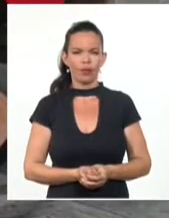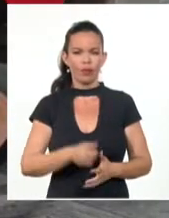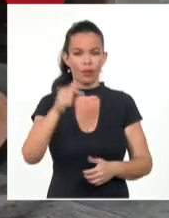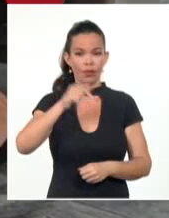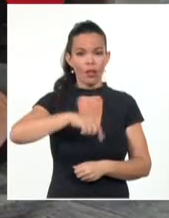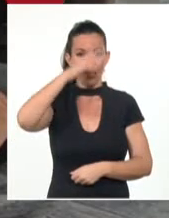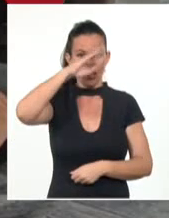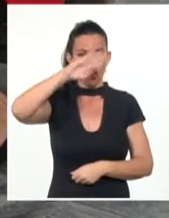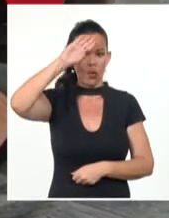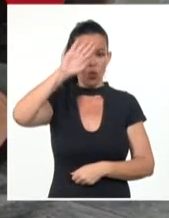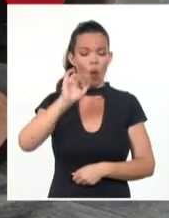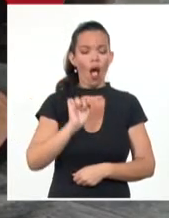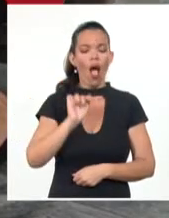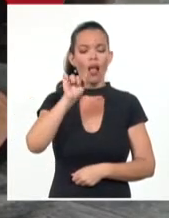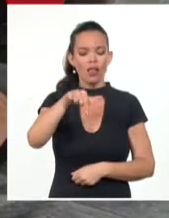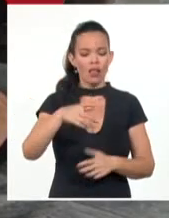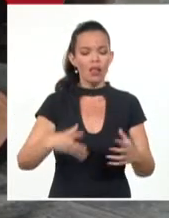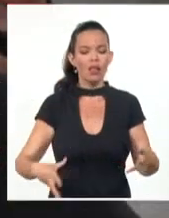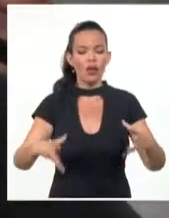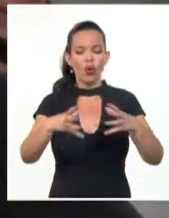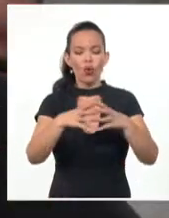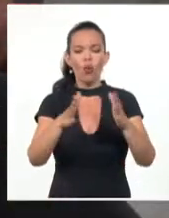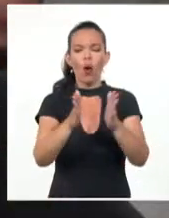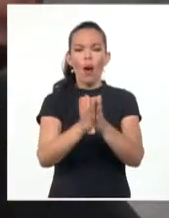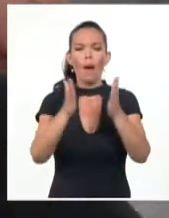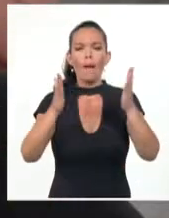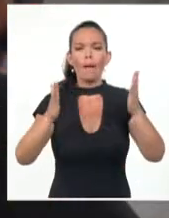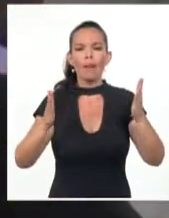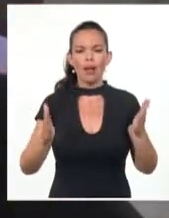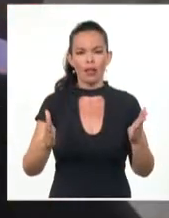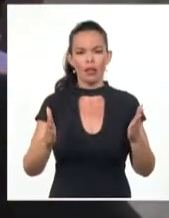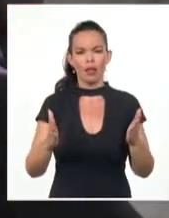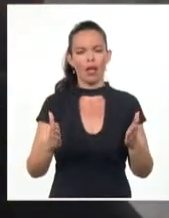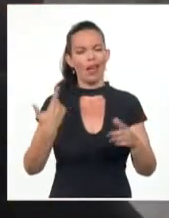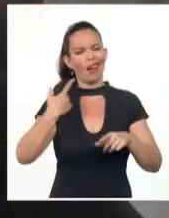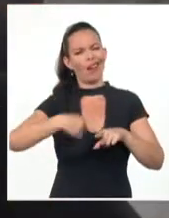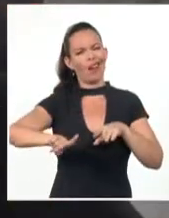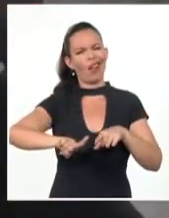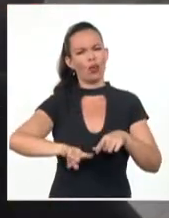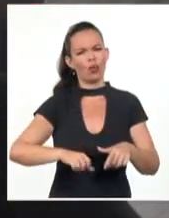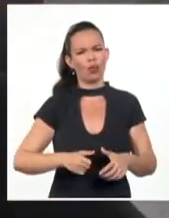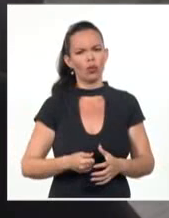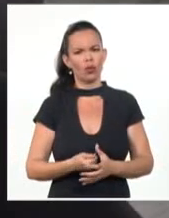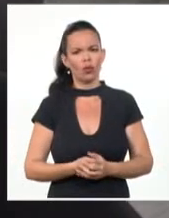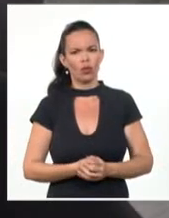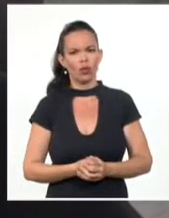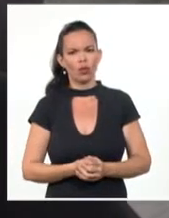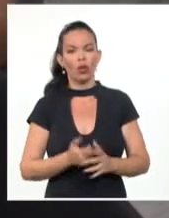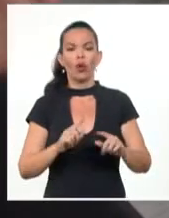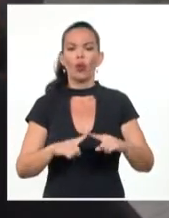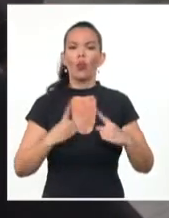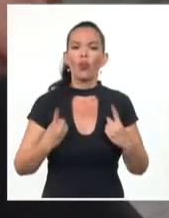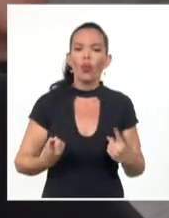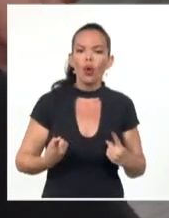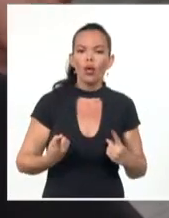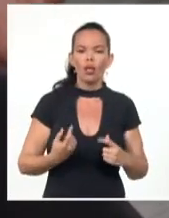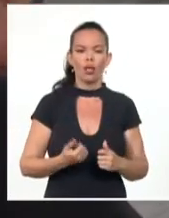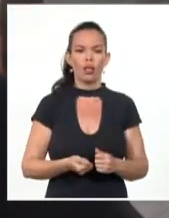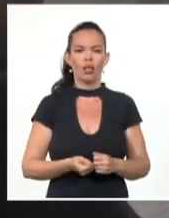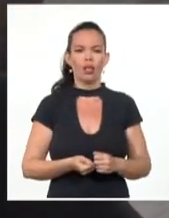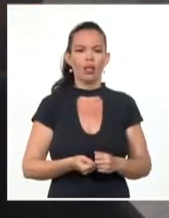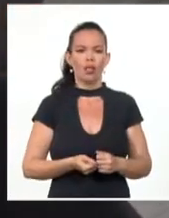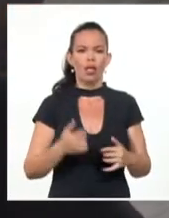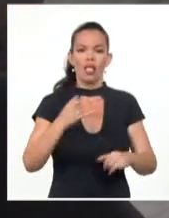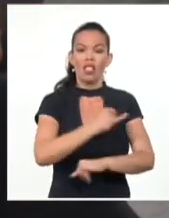construido un sistema de prensa muy raro en este mundo, que es un sistema de medios públicos. Y si es un